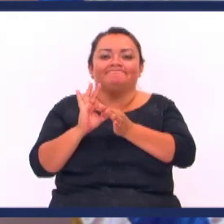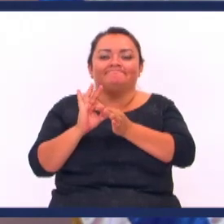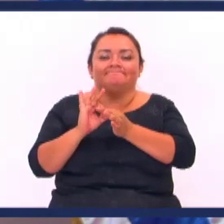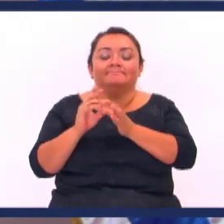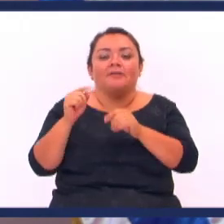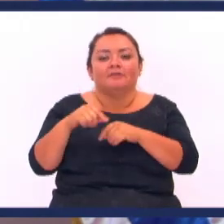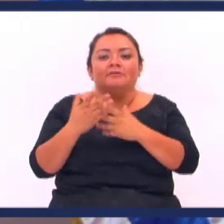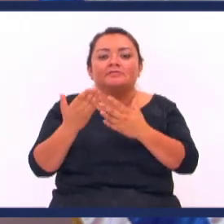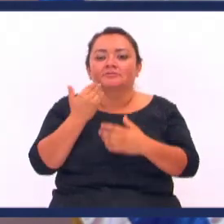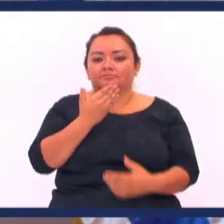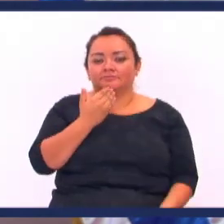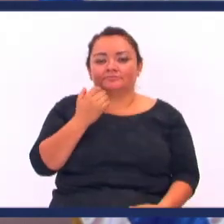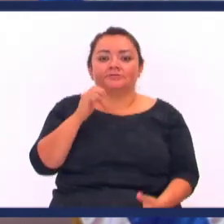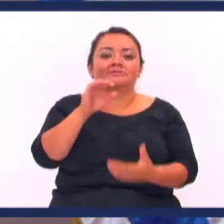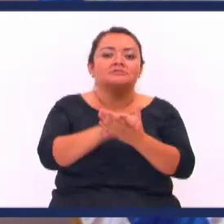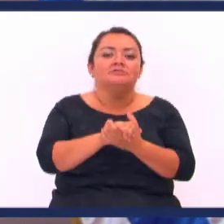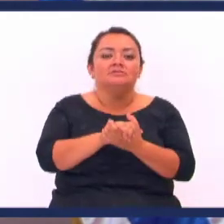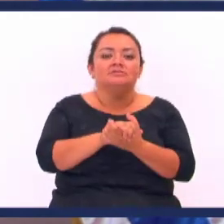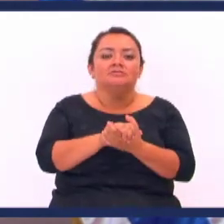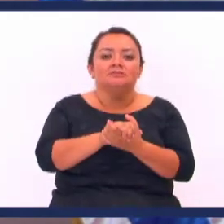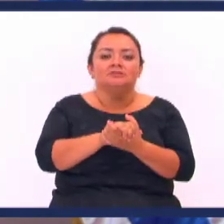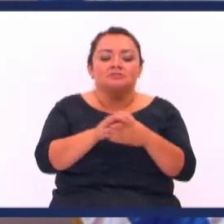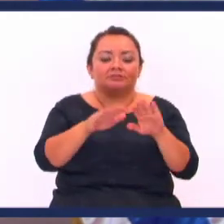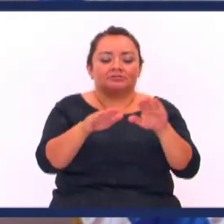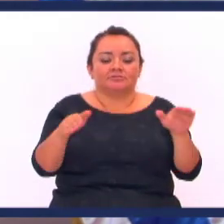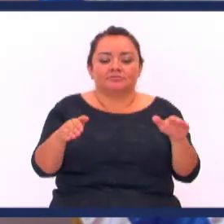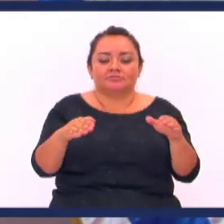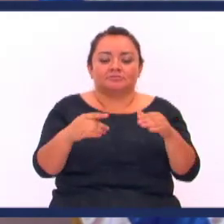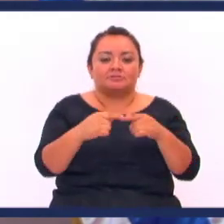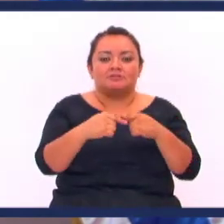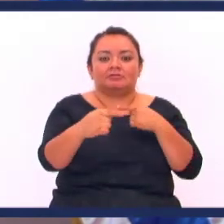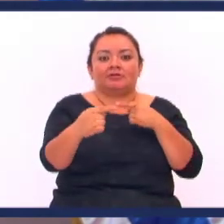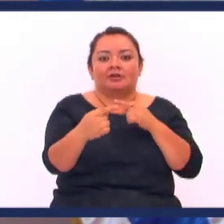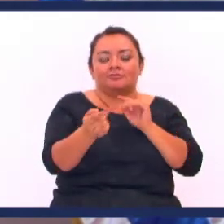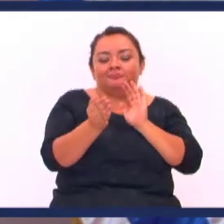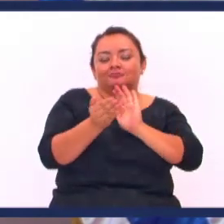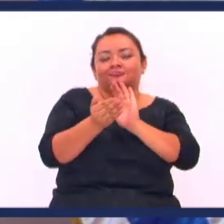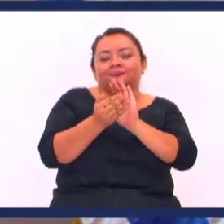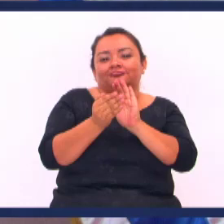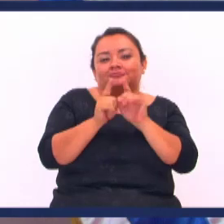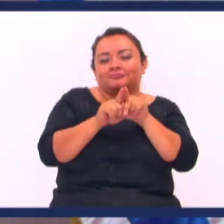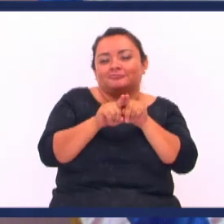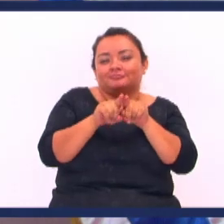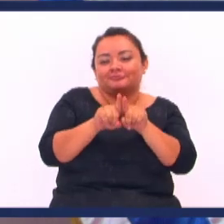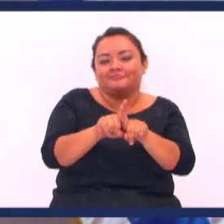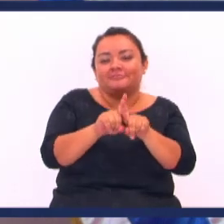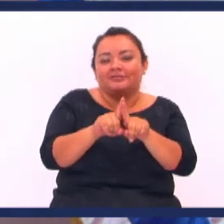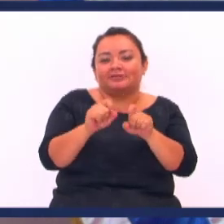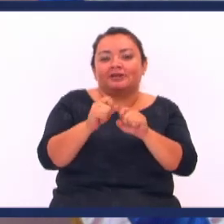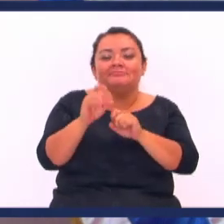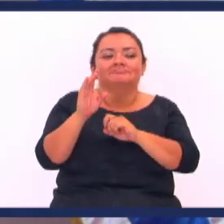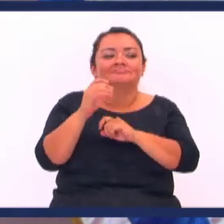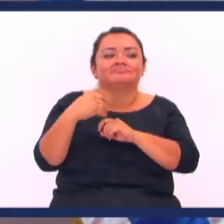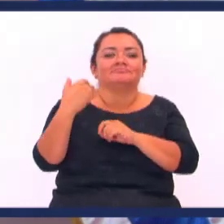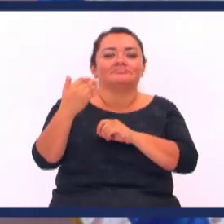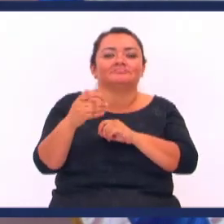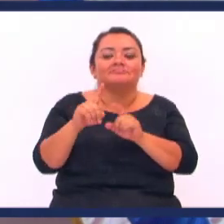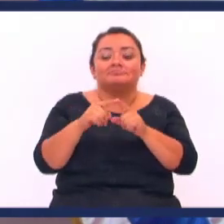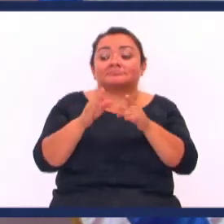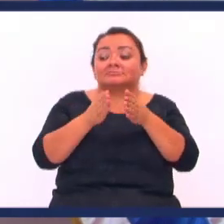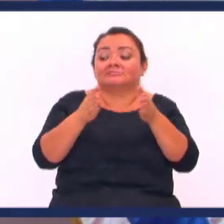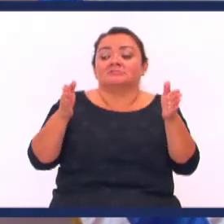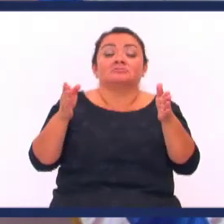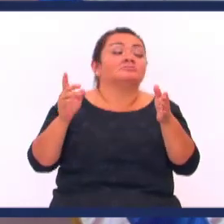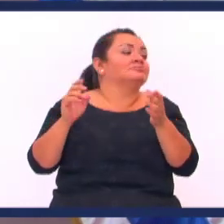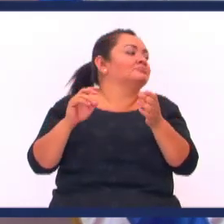¿Qué resulta hoy? Cuando uno se casa ¿Qué compra la cama? La cama de un metro Para estar juntito ¿No es cierto? Y cuando cumple 10 años La cama de 3